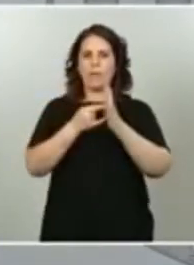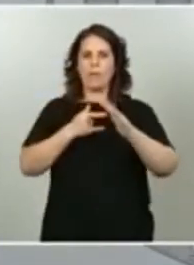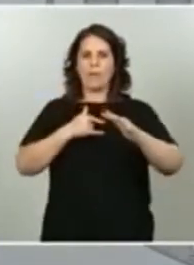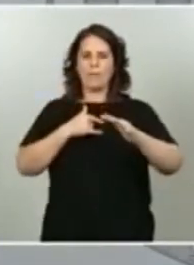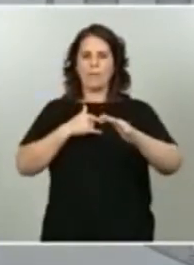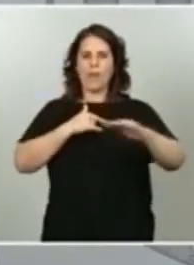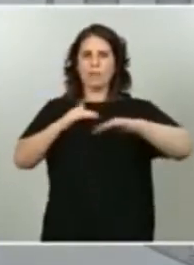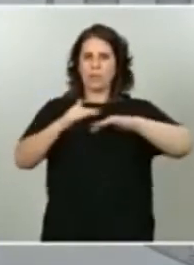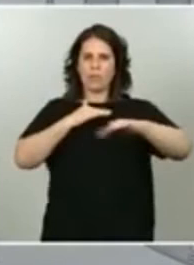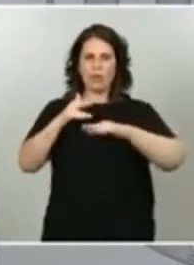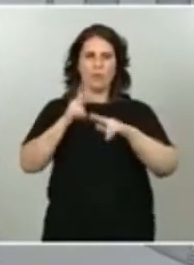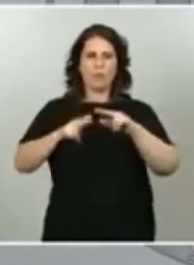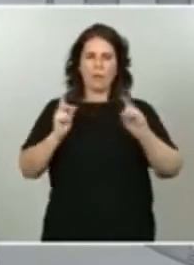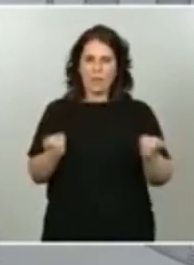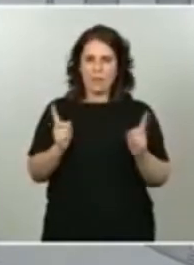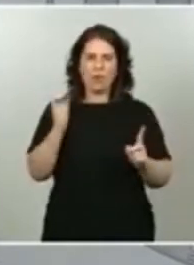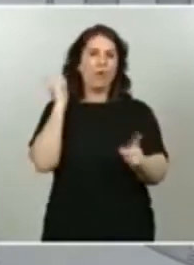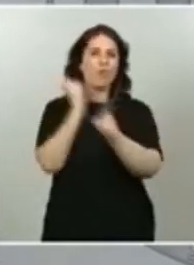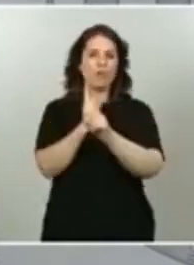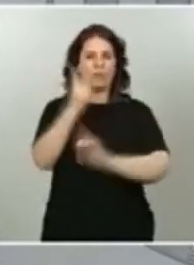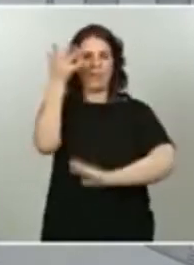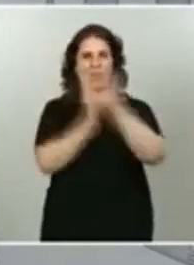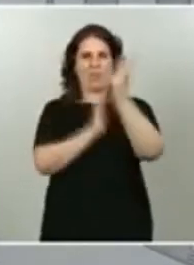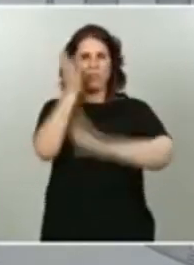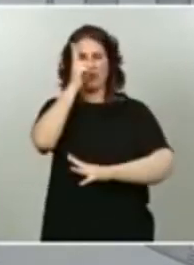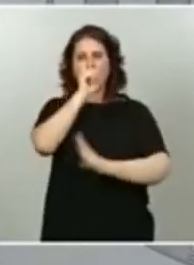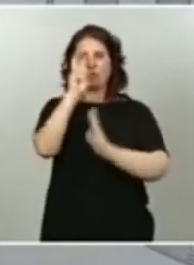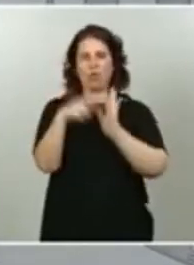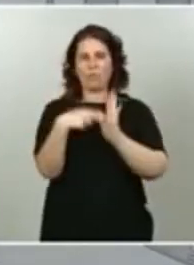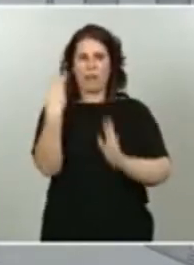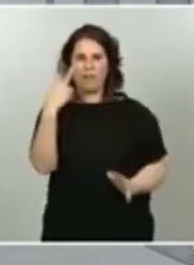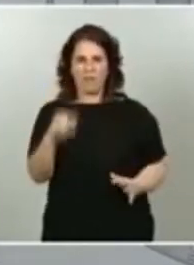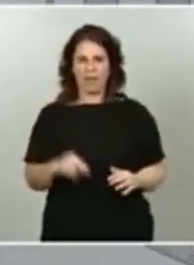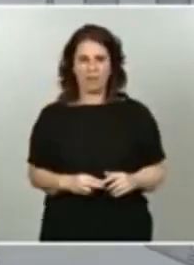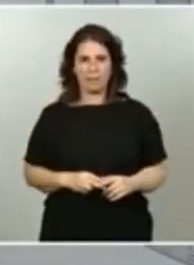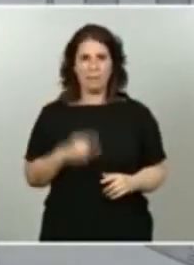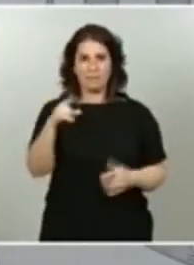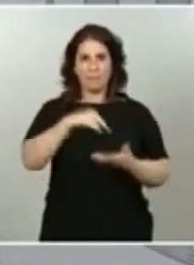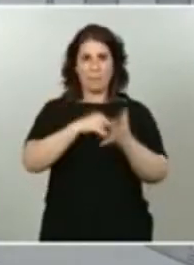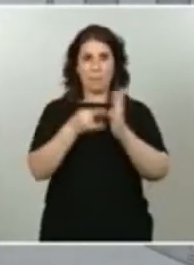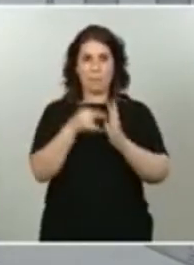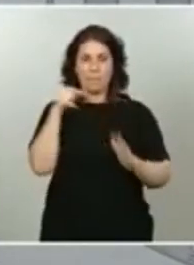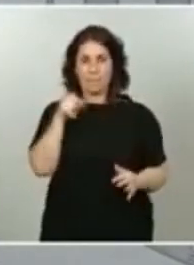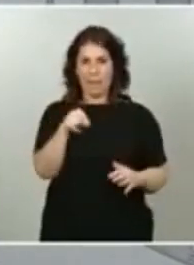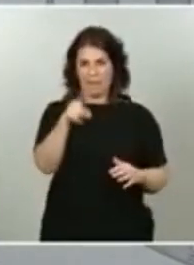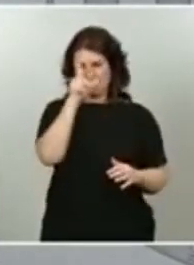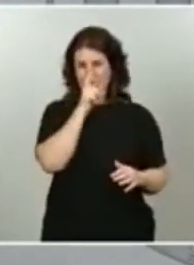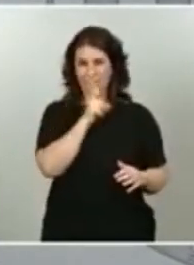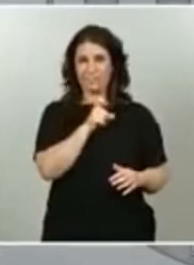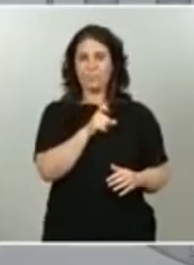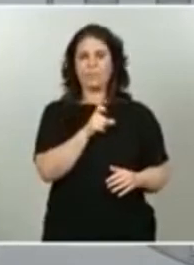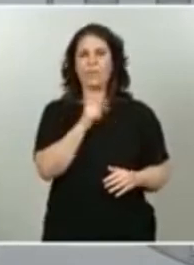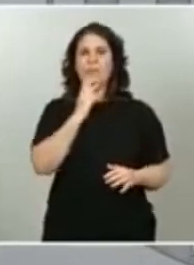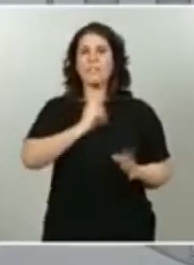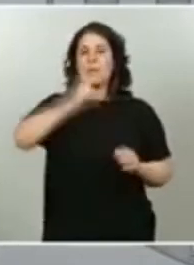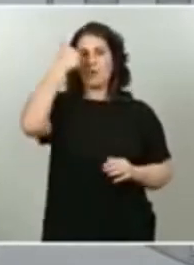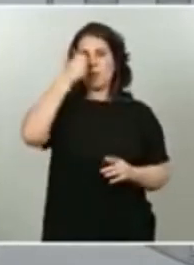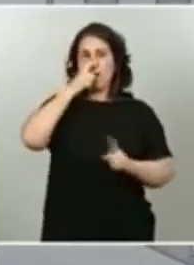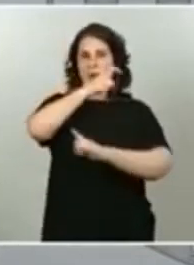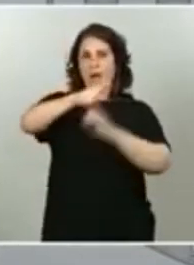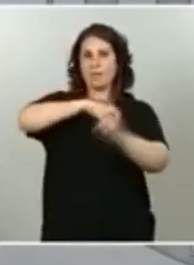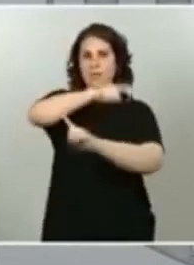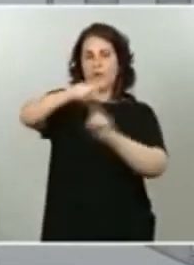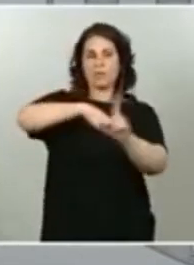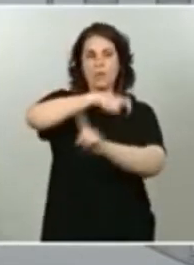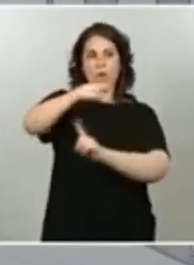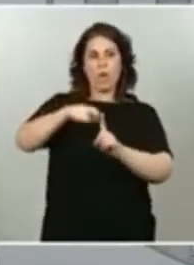incendios forestales para el año 2020. Un plan que, como ustedes recordarán, se aprueba todos los años al inicio del